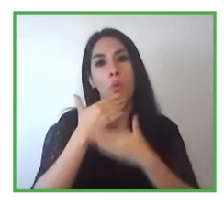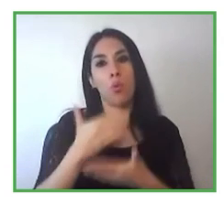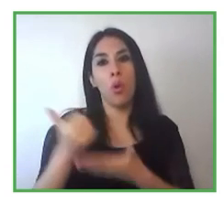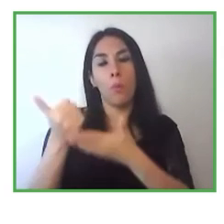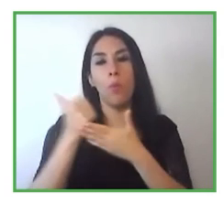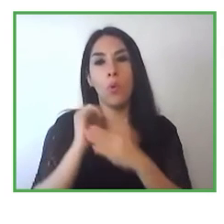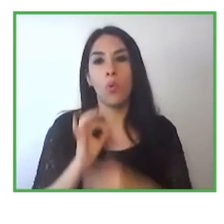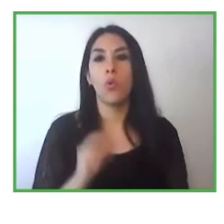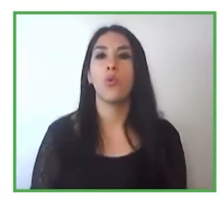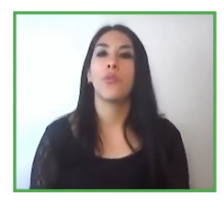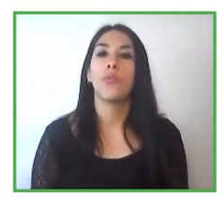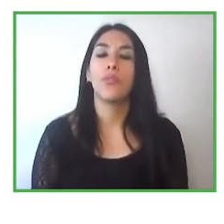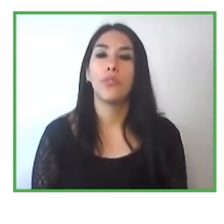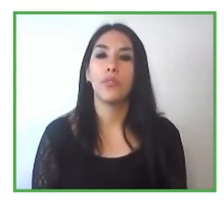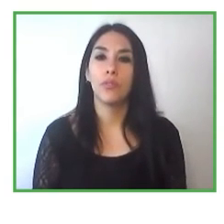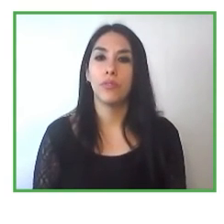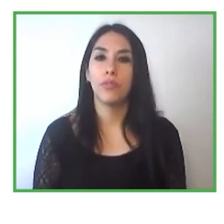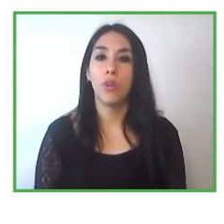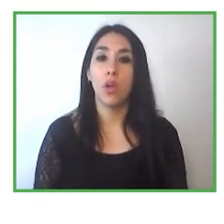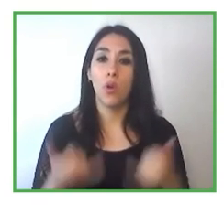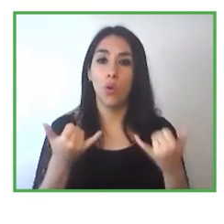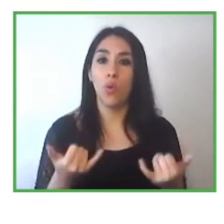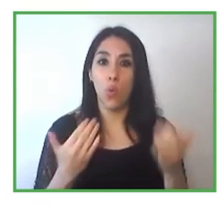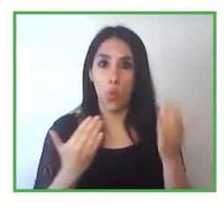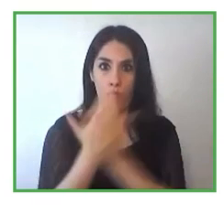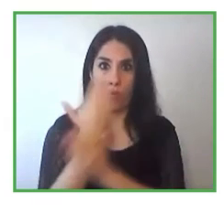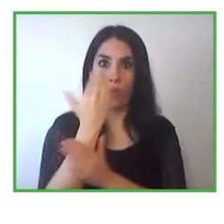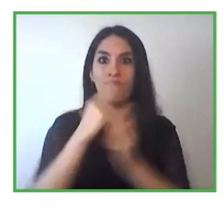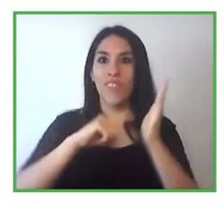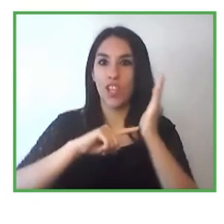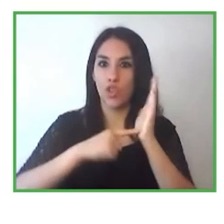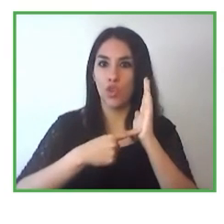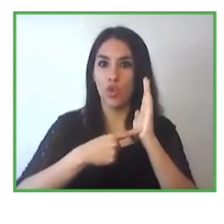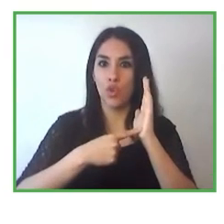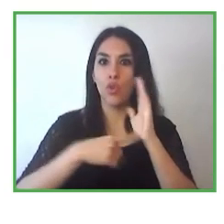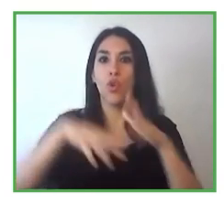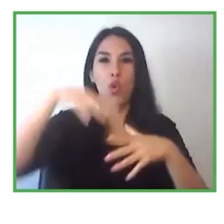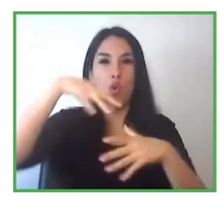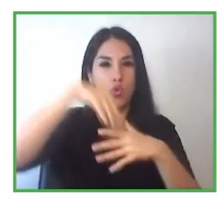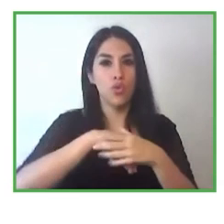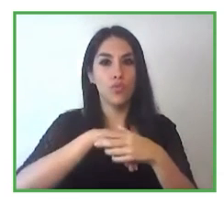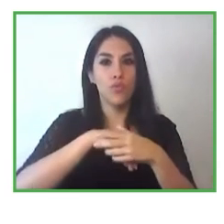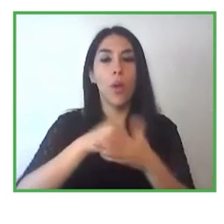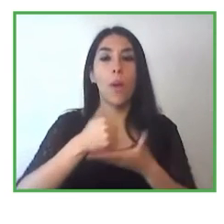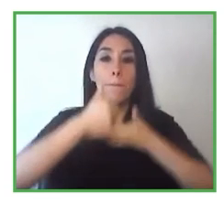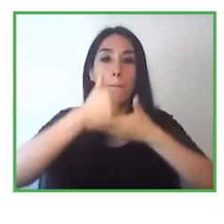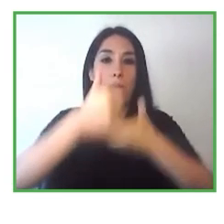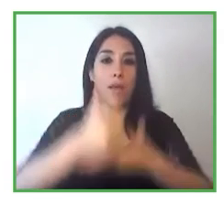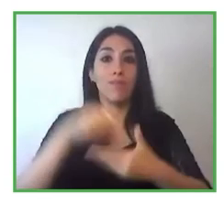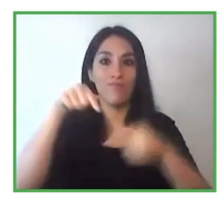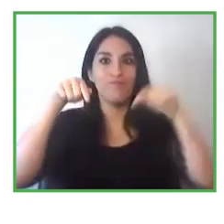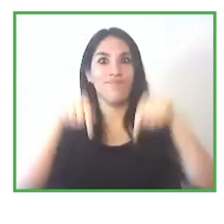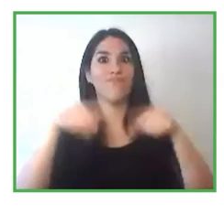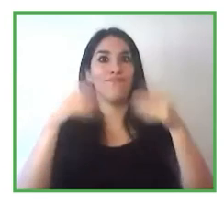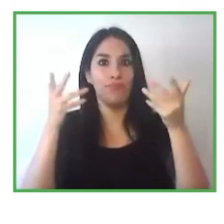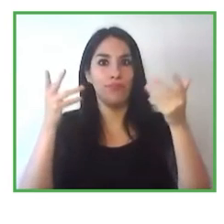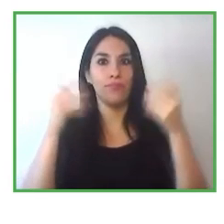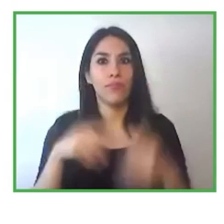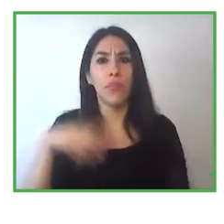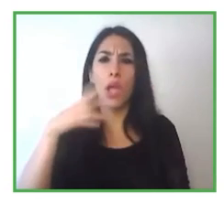las TIC pues aquí es precisamente donde está ese desafío también